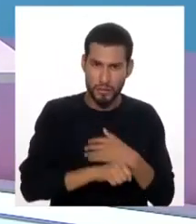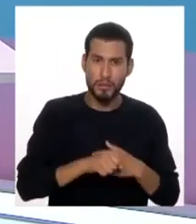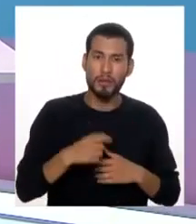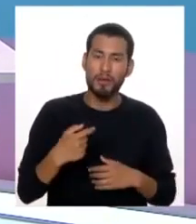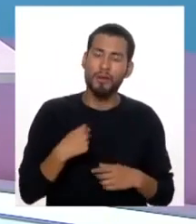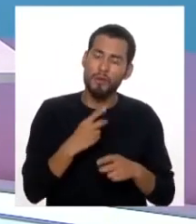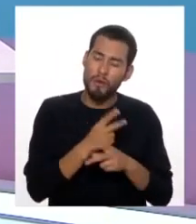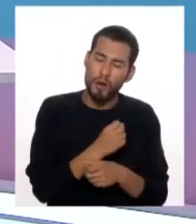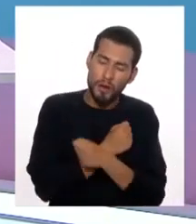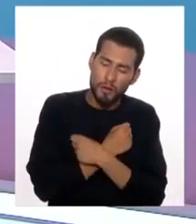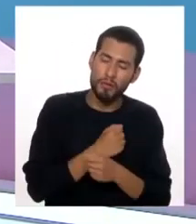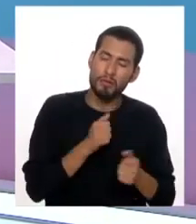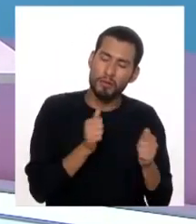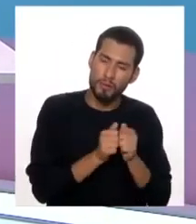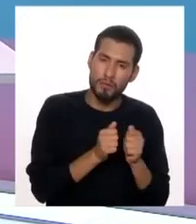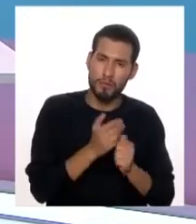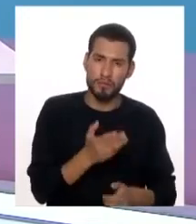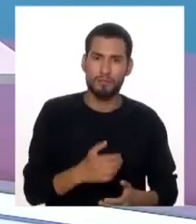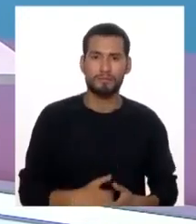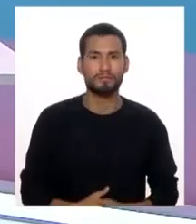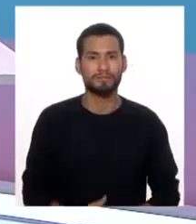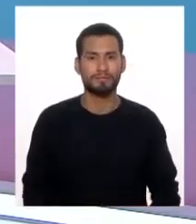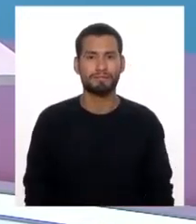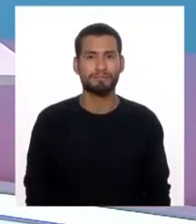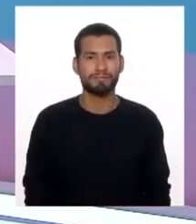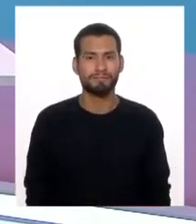de contenerlos y estar al lado de ellos también.